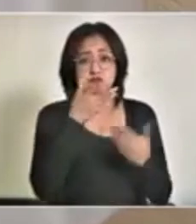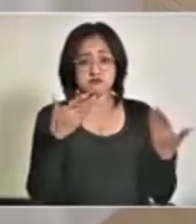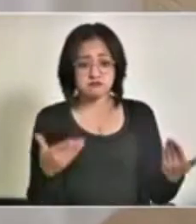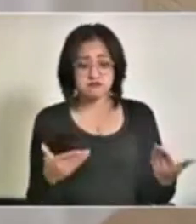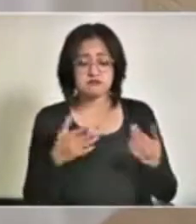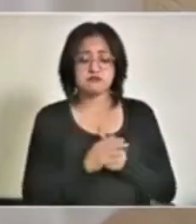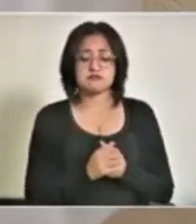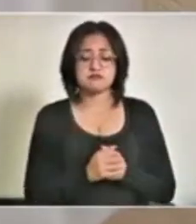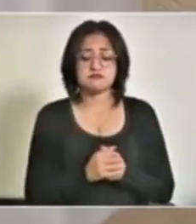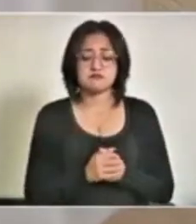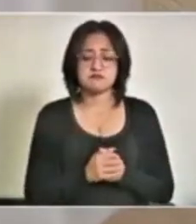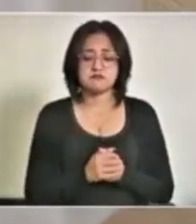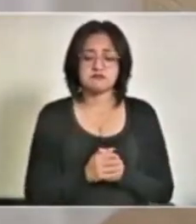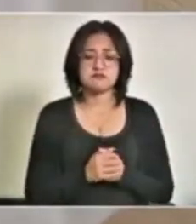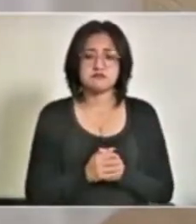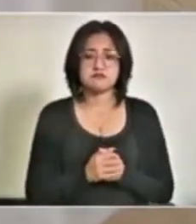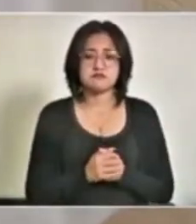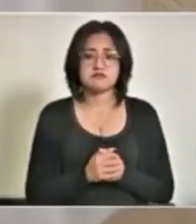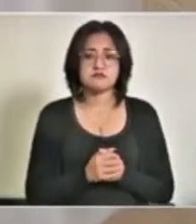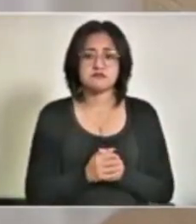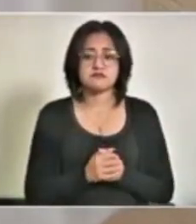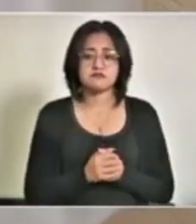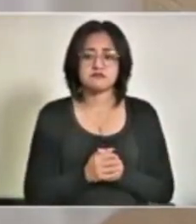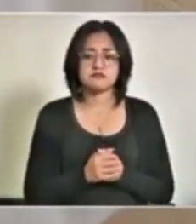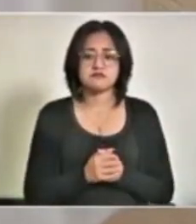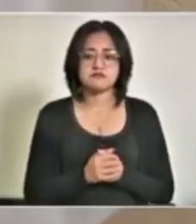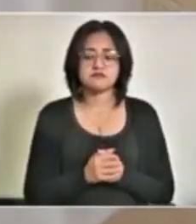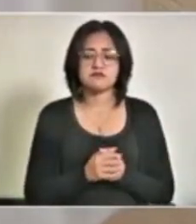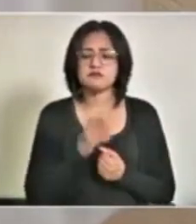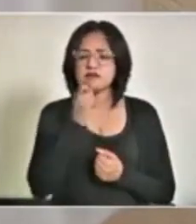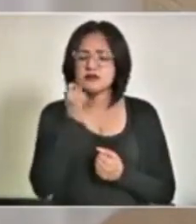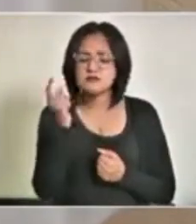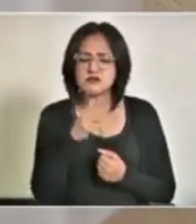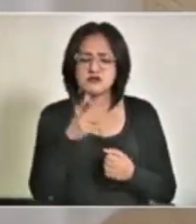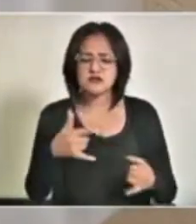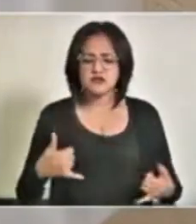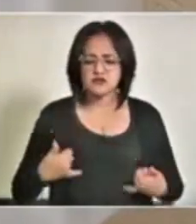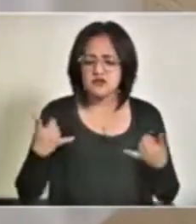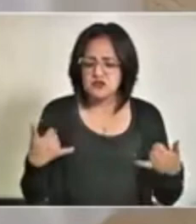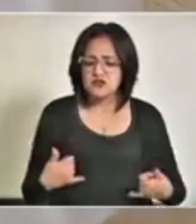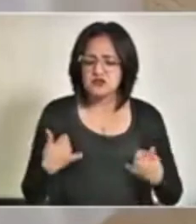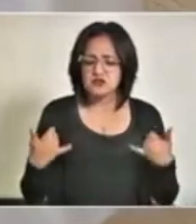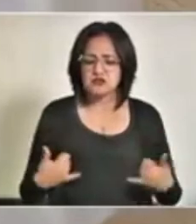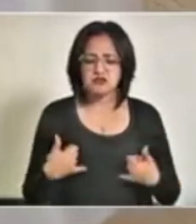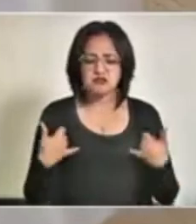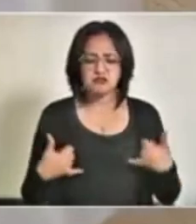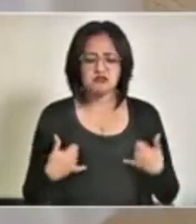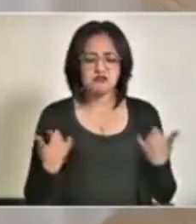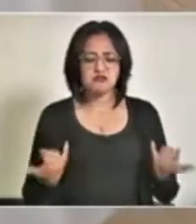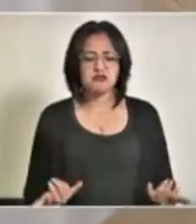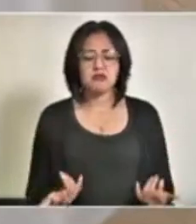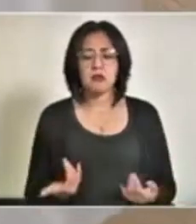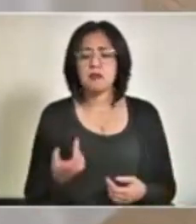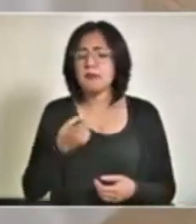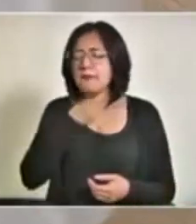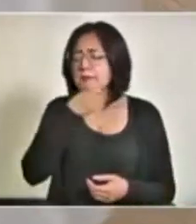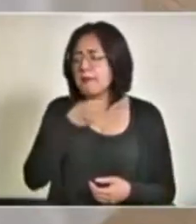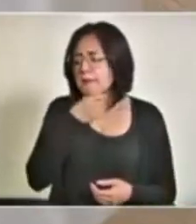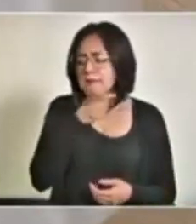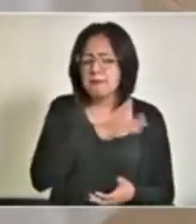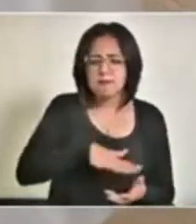Les hablo a los papás. Les hablo a los jóvenes. Les hablo a los adultos mayores.